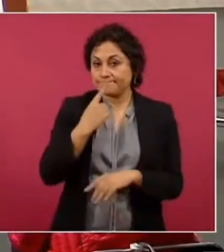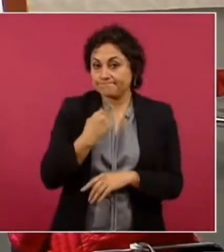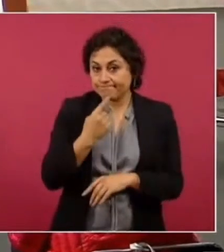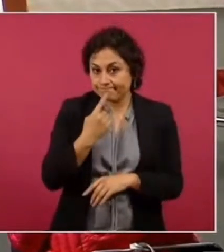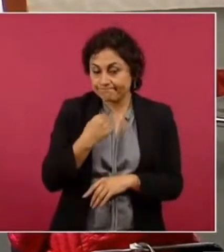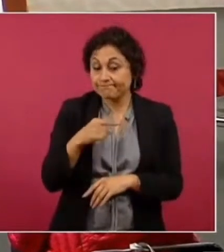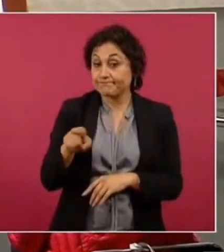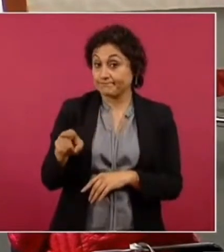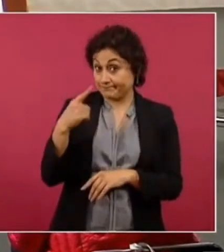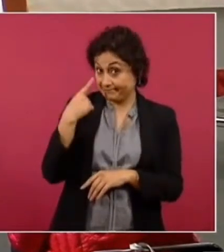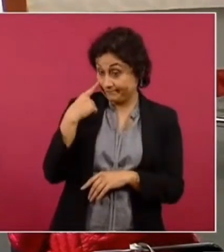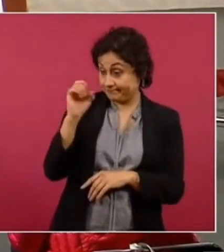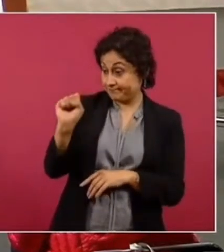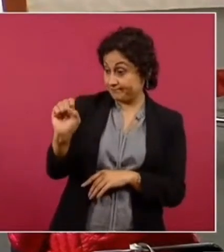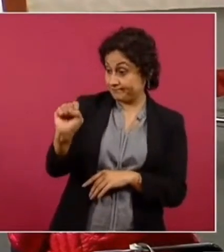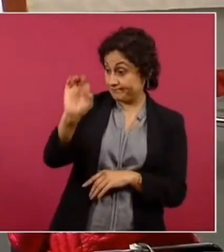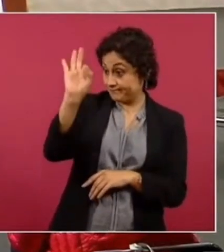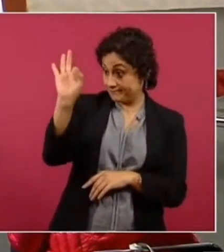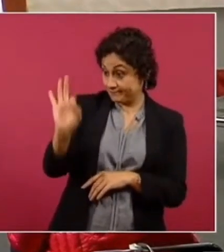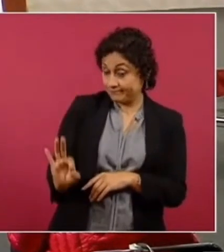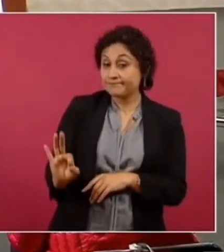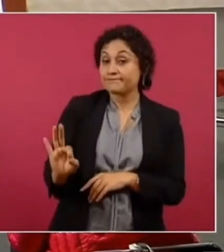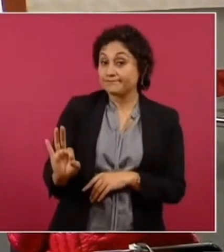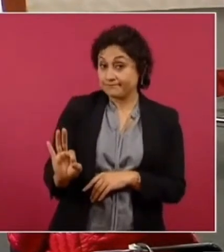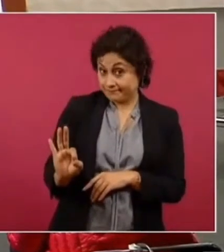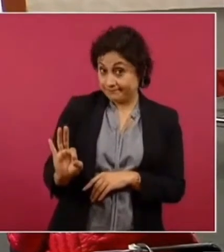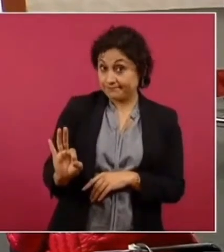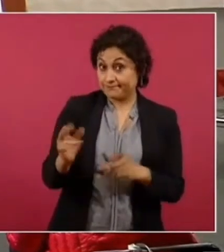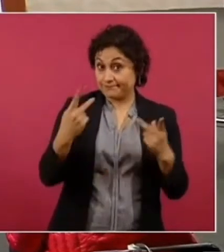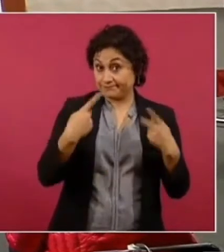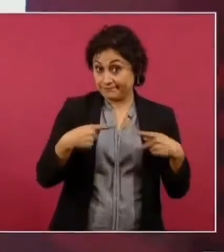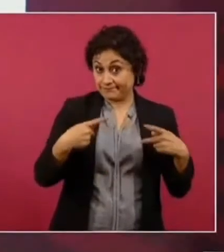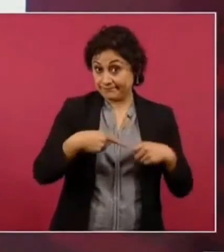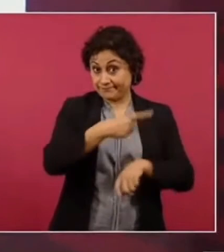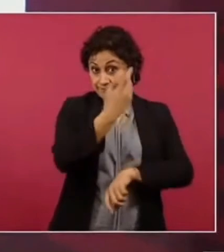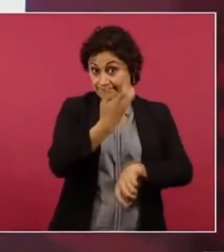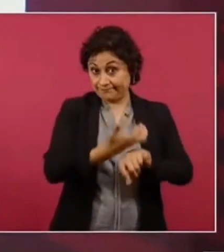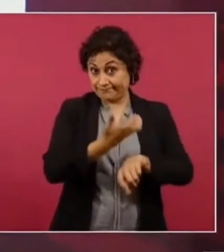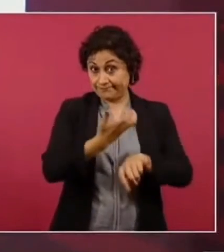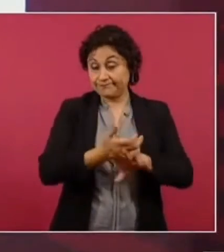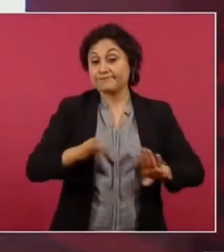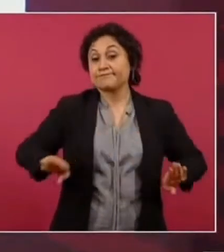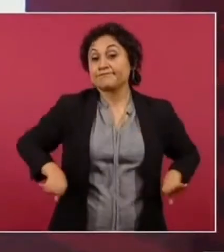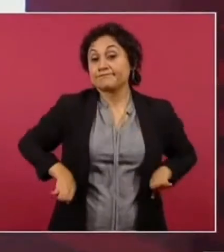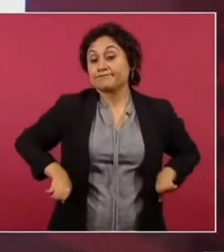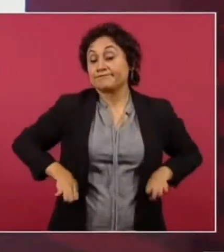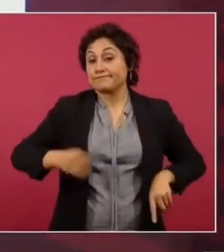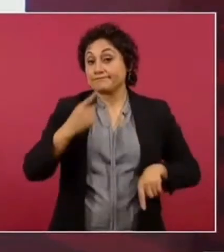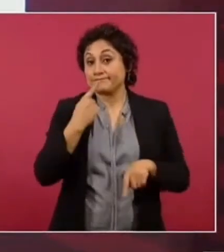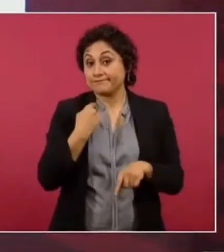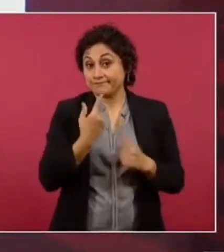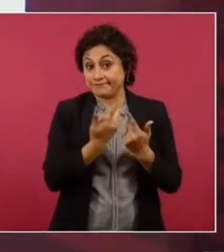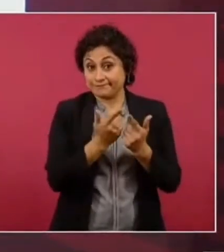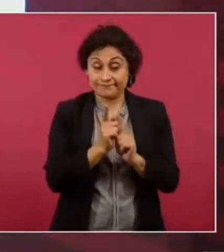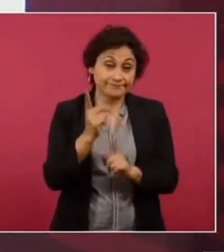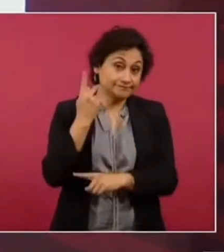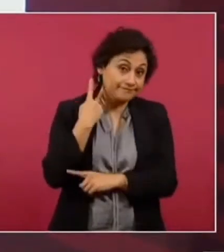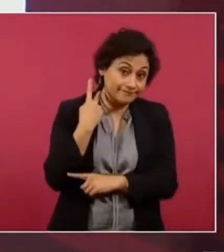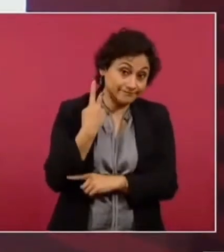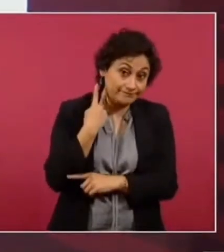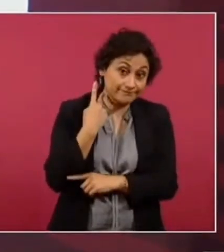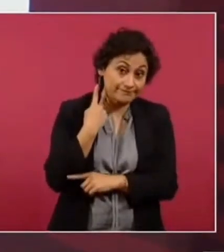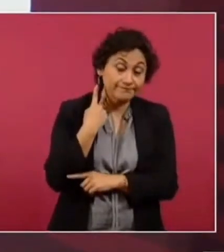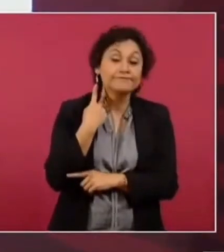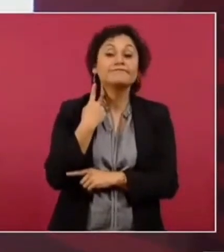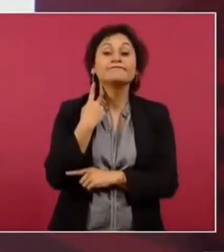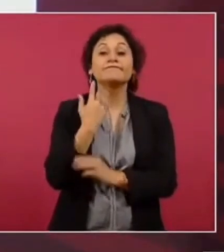% de los ciudadanos republicanos piensa que el fentanilo que ingresa a